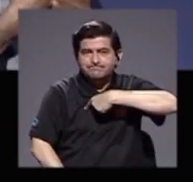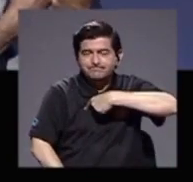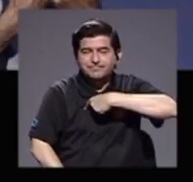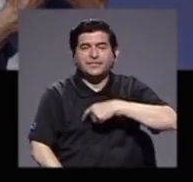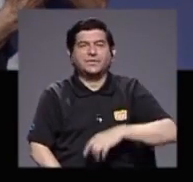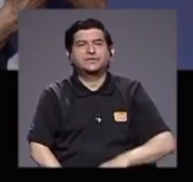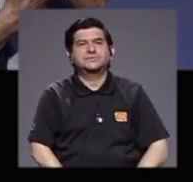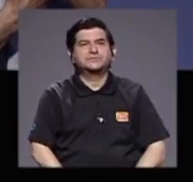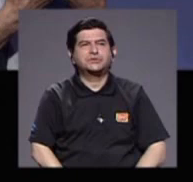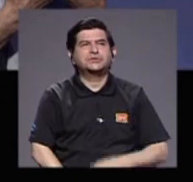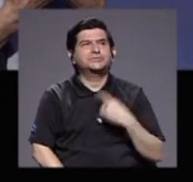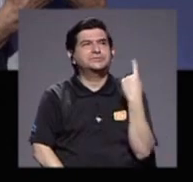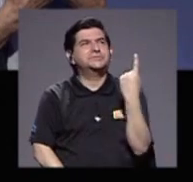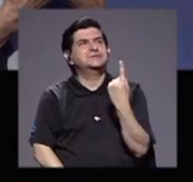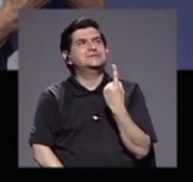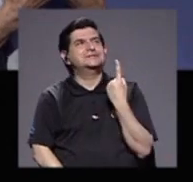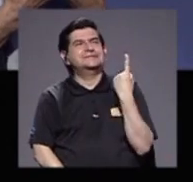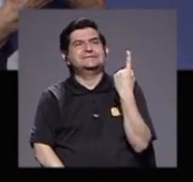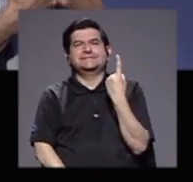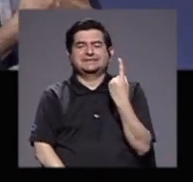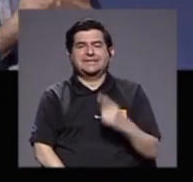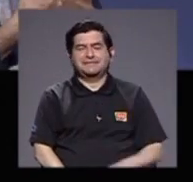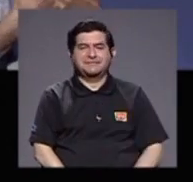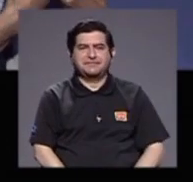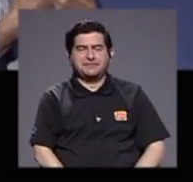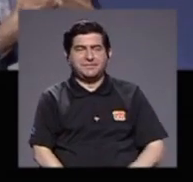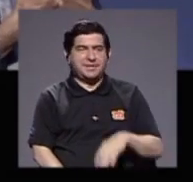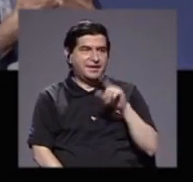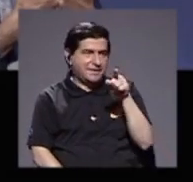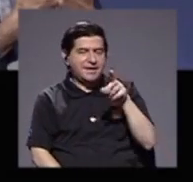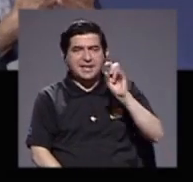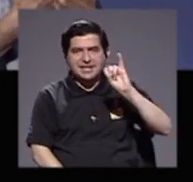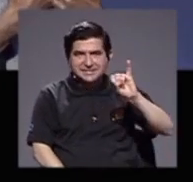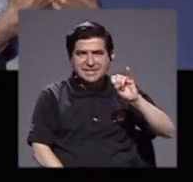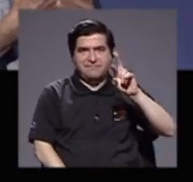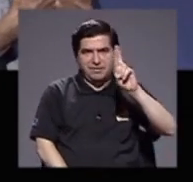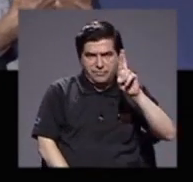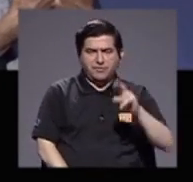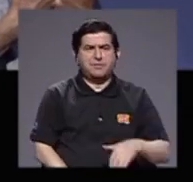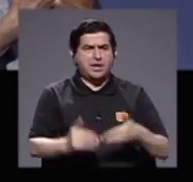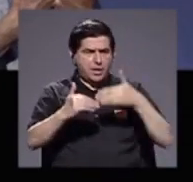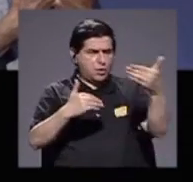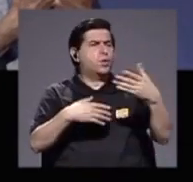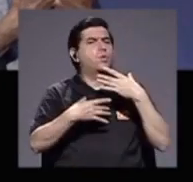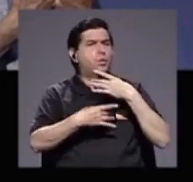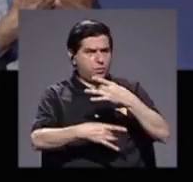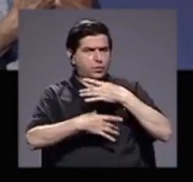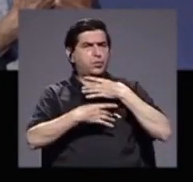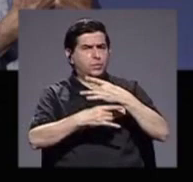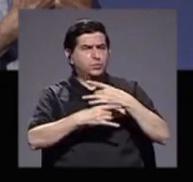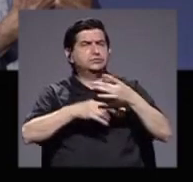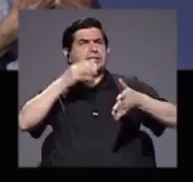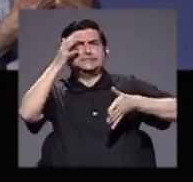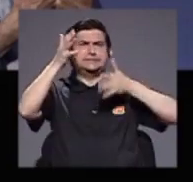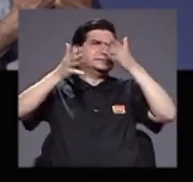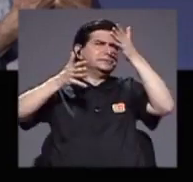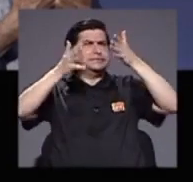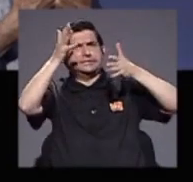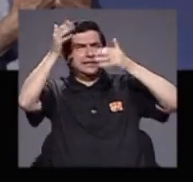siempre Doña Isabel tiene cosas interesantes, creativas,